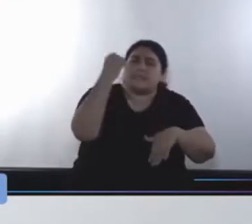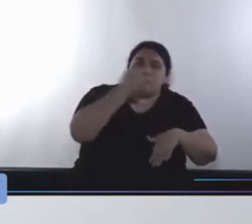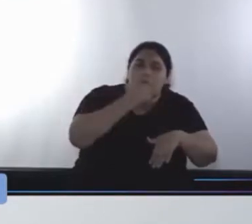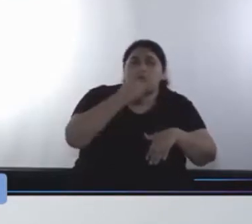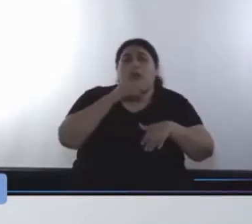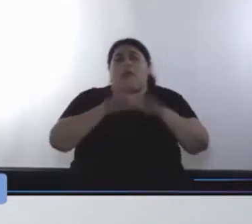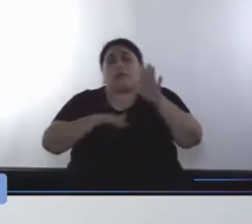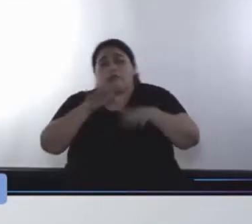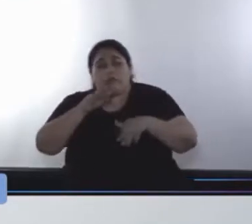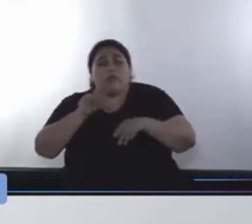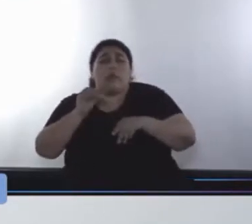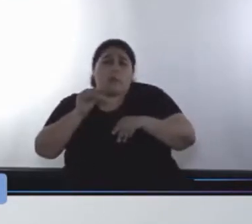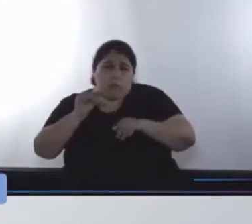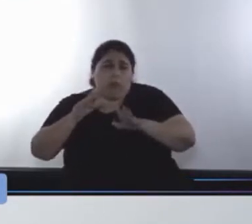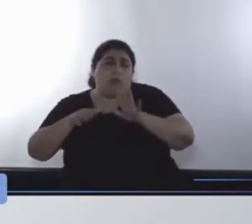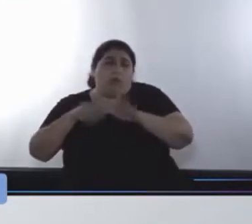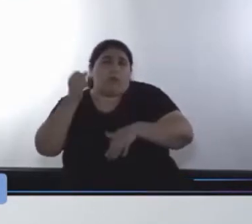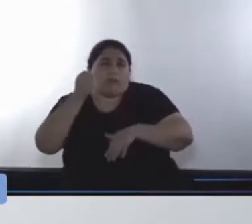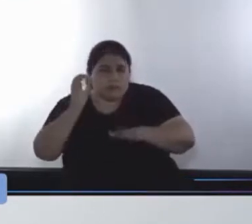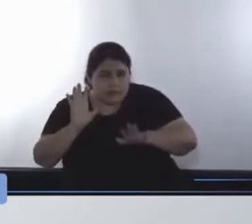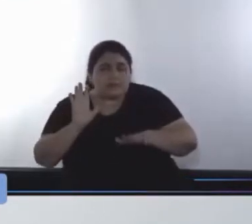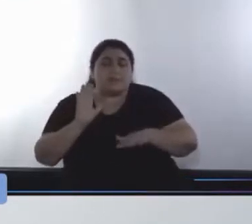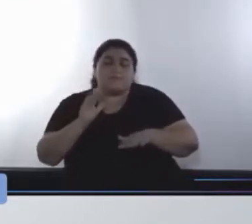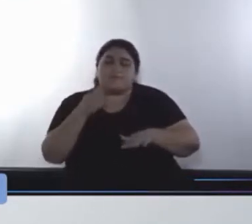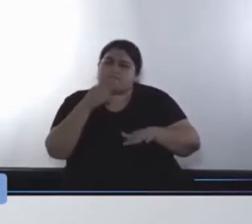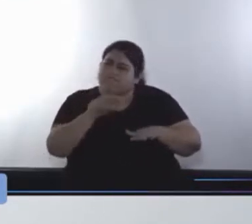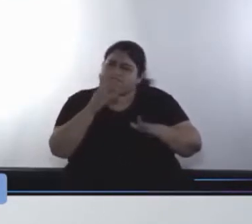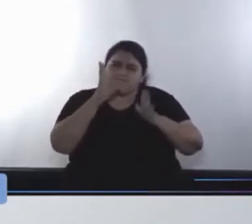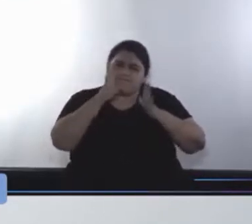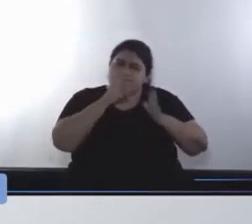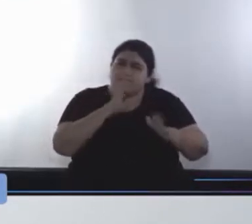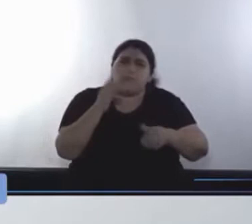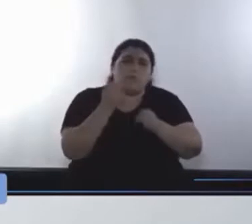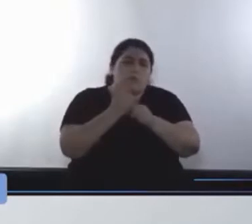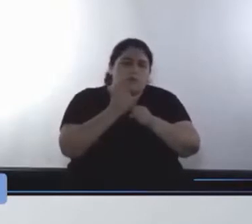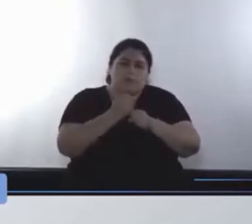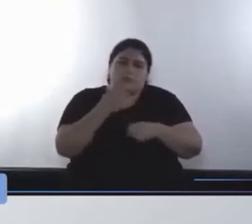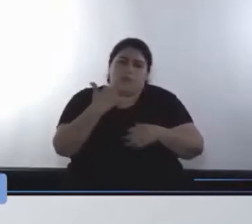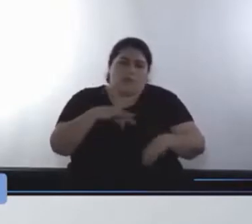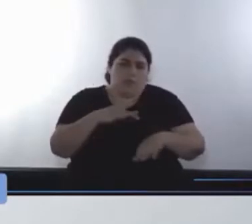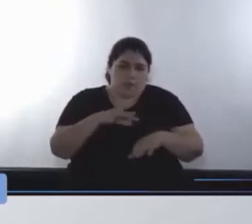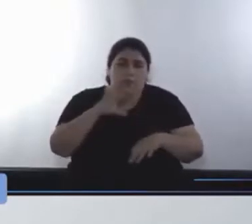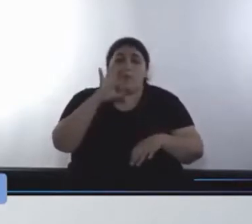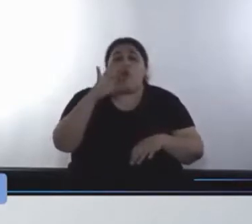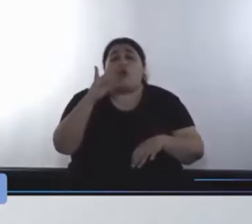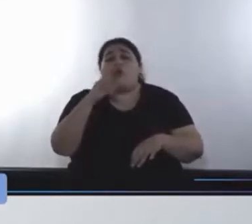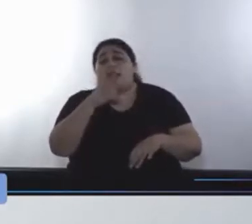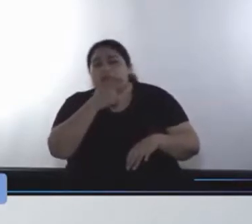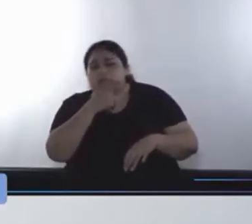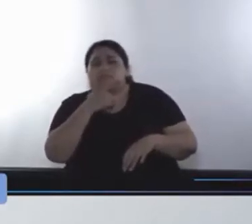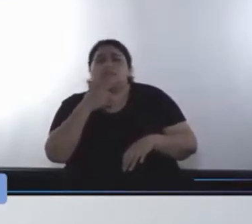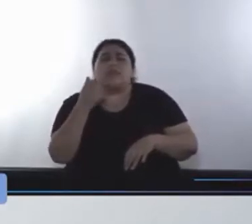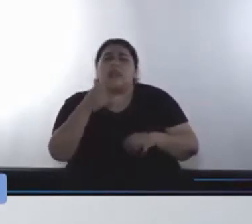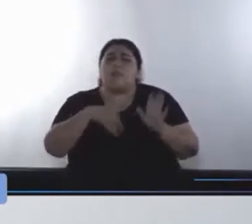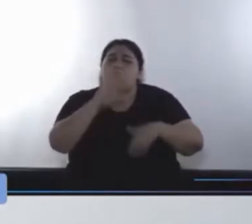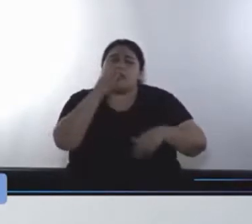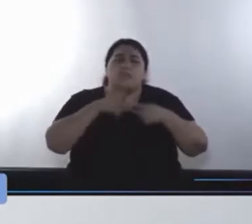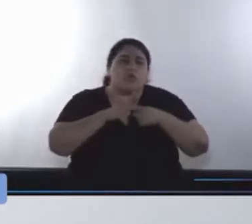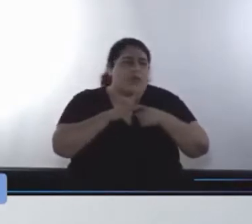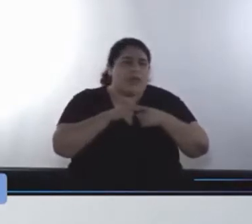partir de ahí trabajar para que los ODS pasen de ser pura retórica a una herramienta de